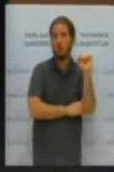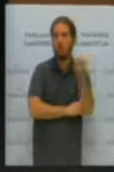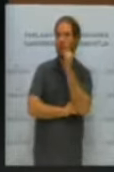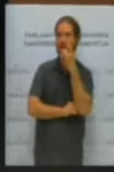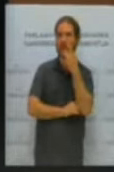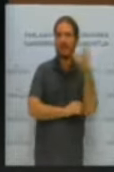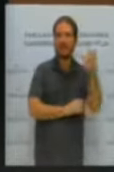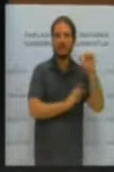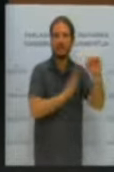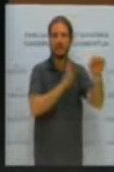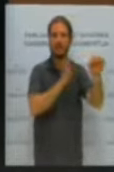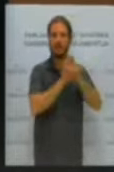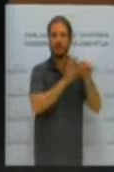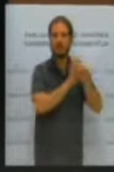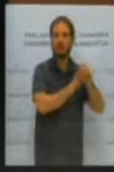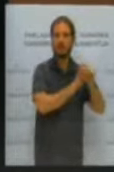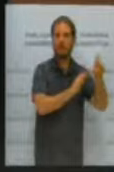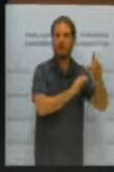materia de símbolos,